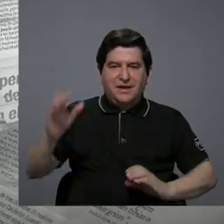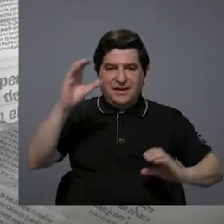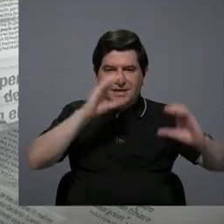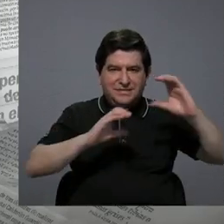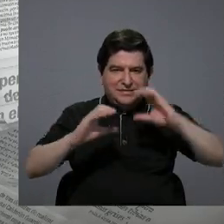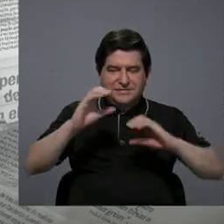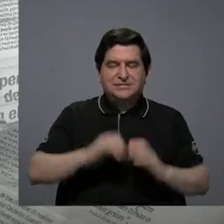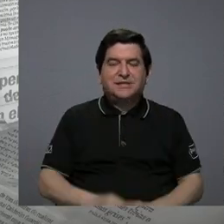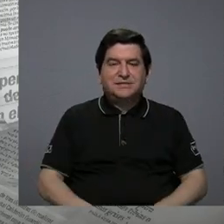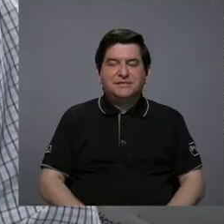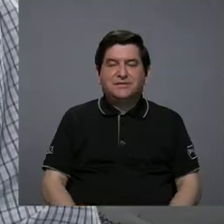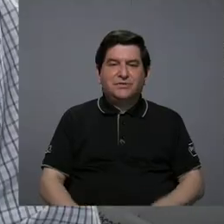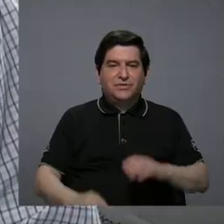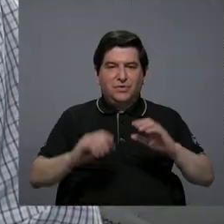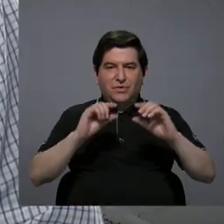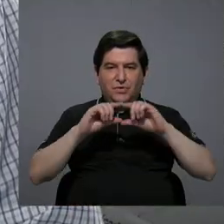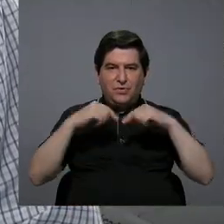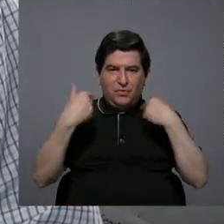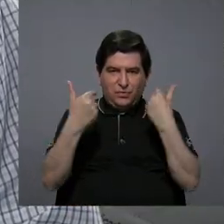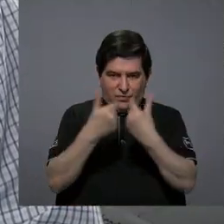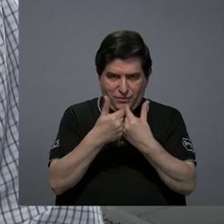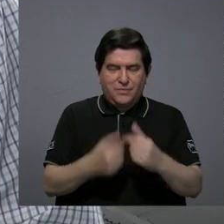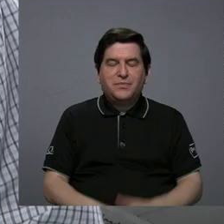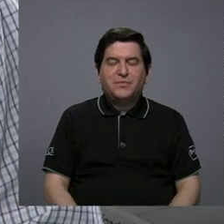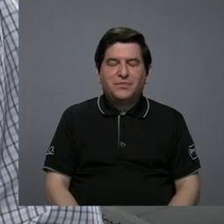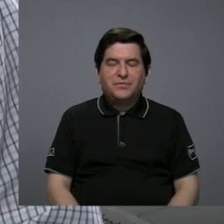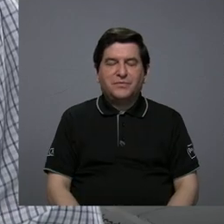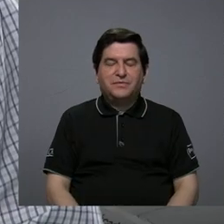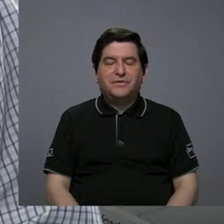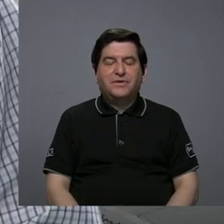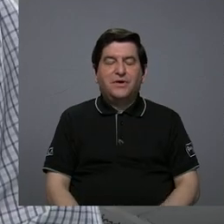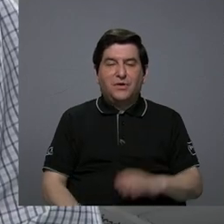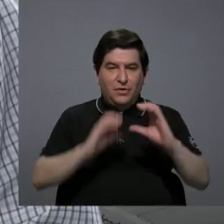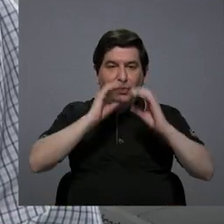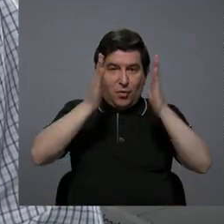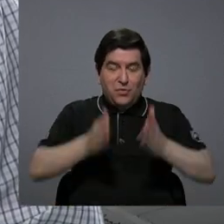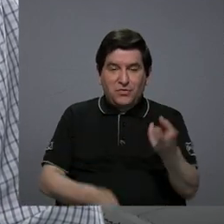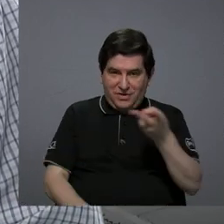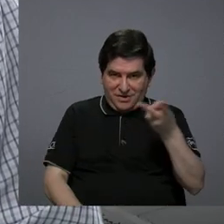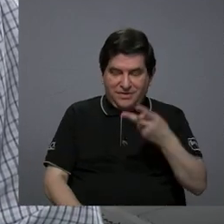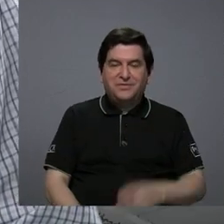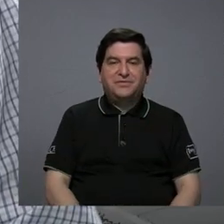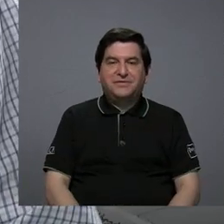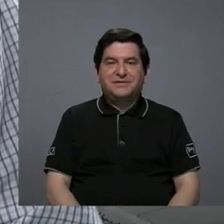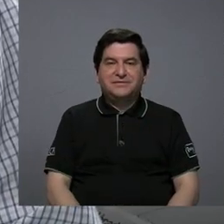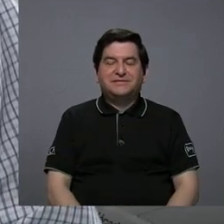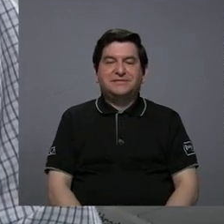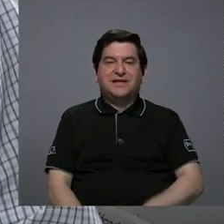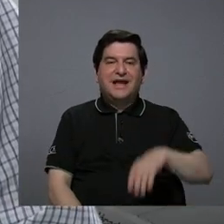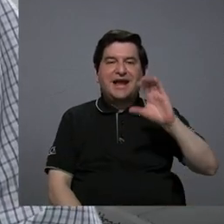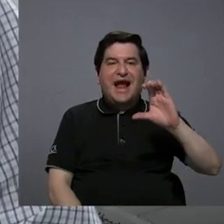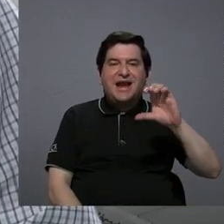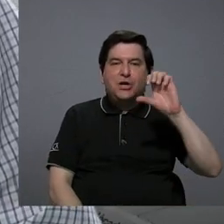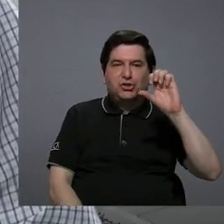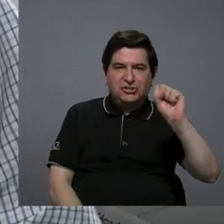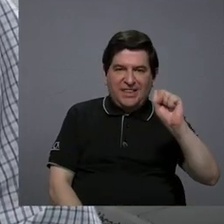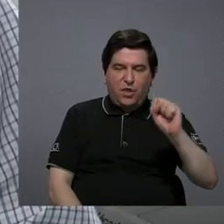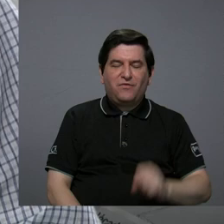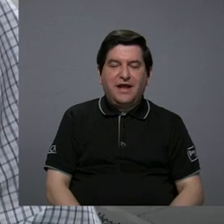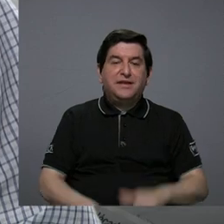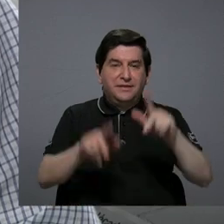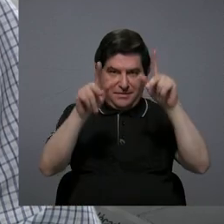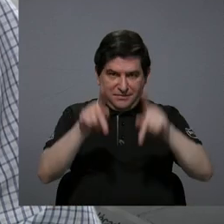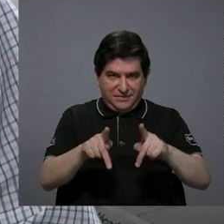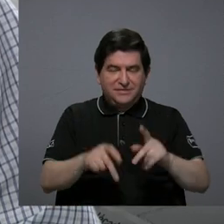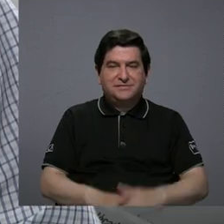Comunicación Colectiva, o sea, somos colegas comunicadores, profesores, pero bueno, Carlos Sandoval es una